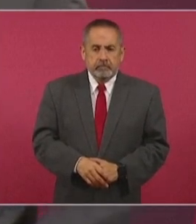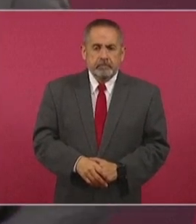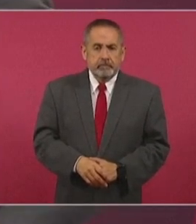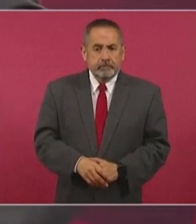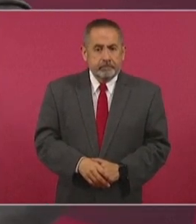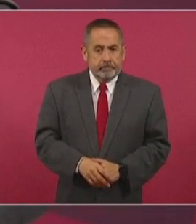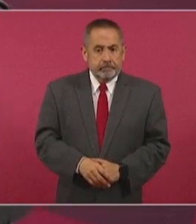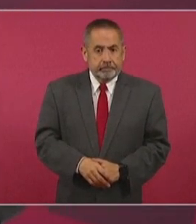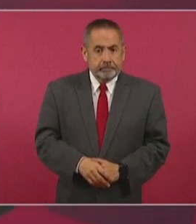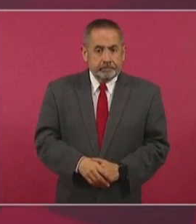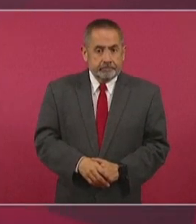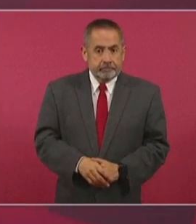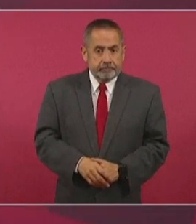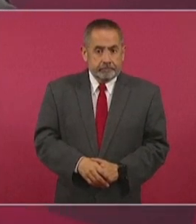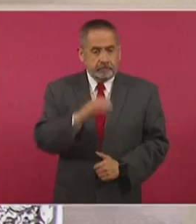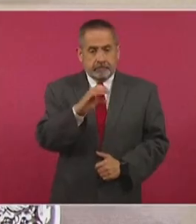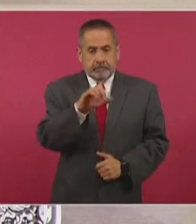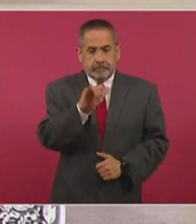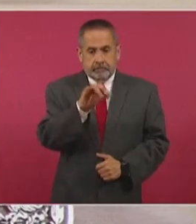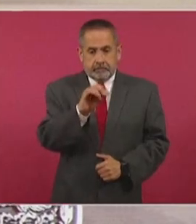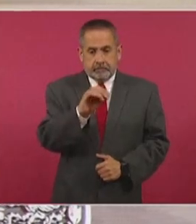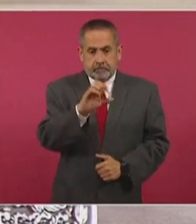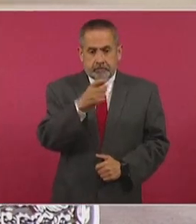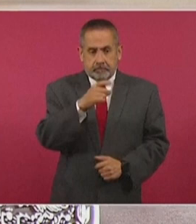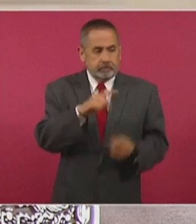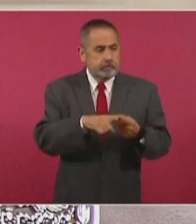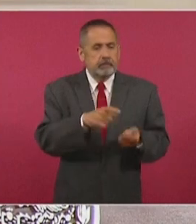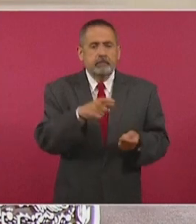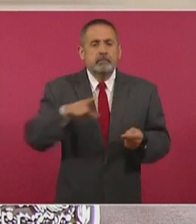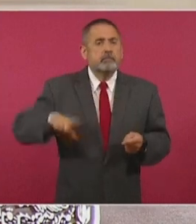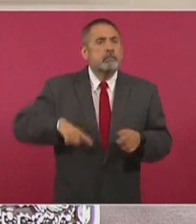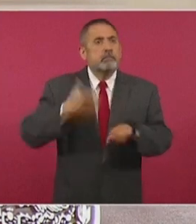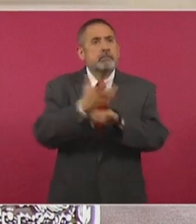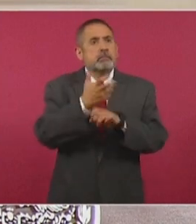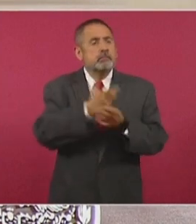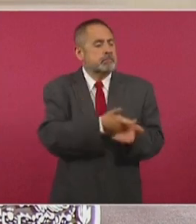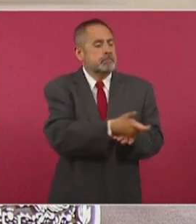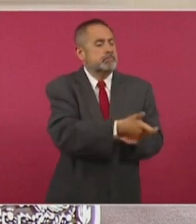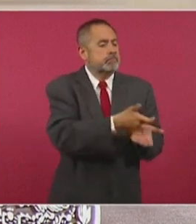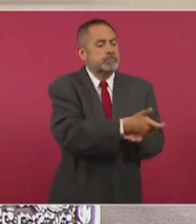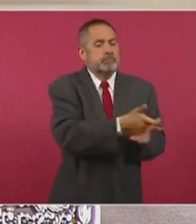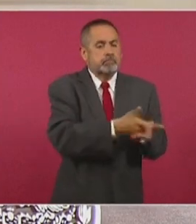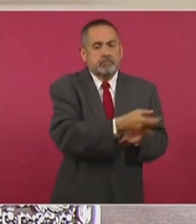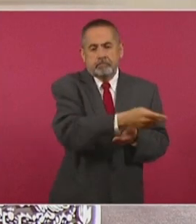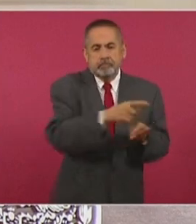espiar a tres civiles durante el actual gobierno. López Obrador ha negado los señalamientos.